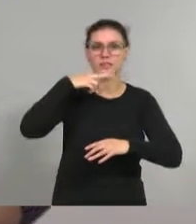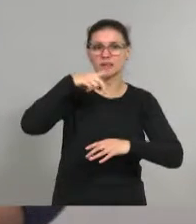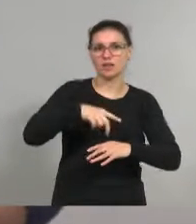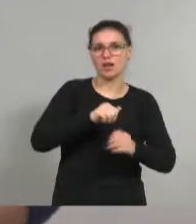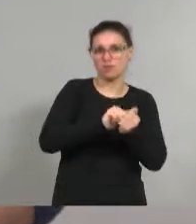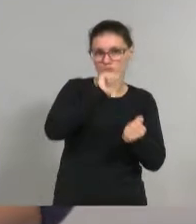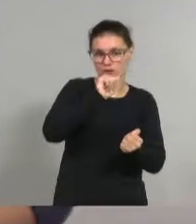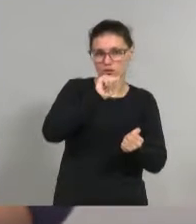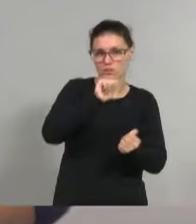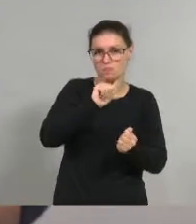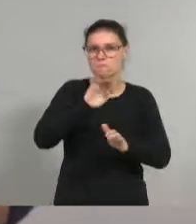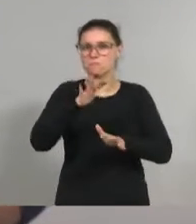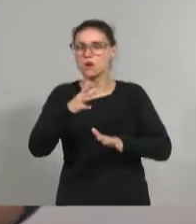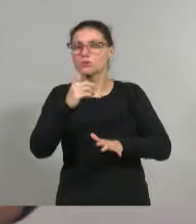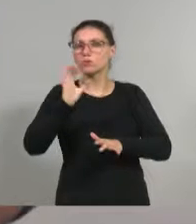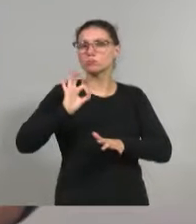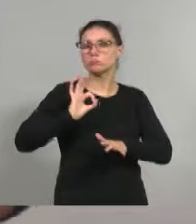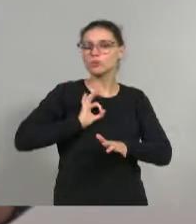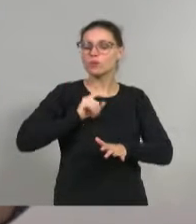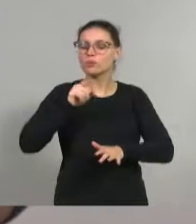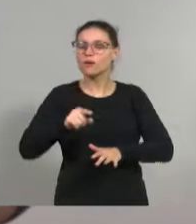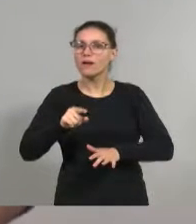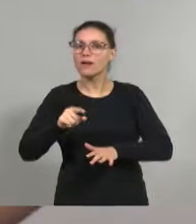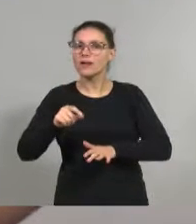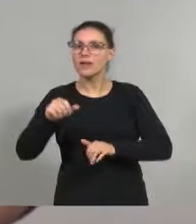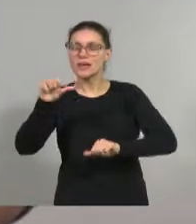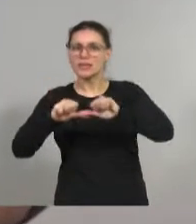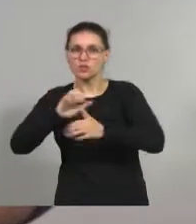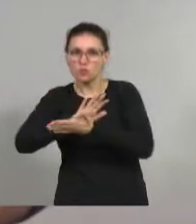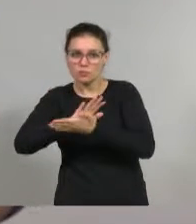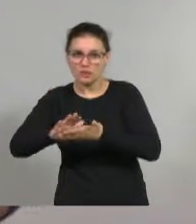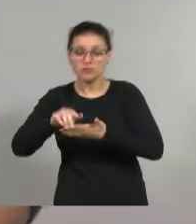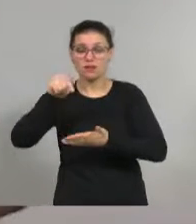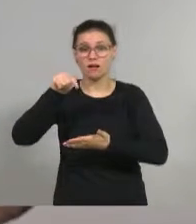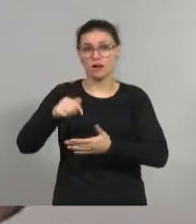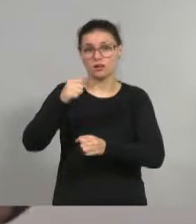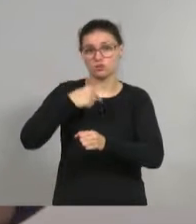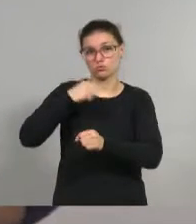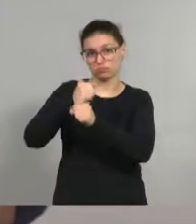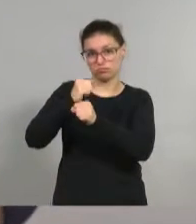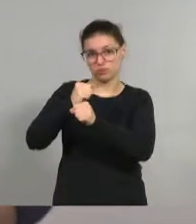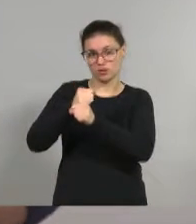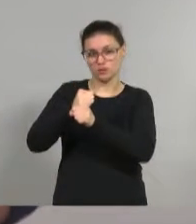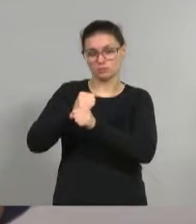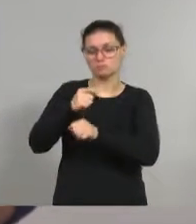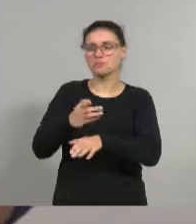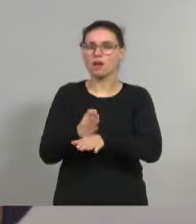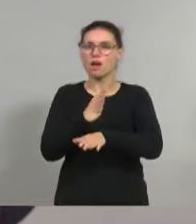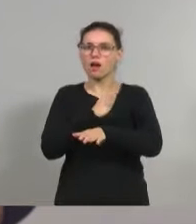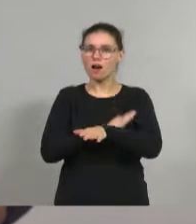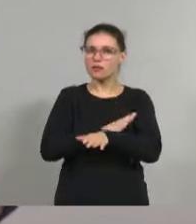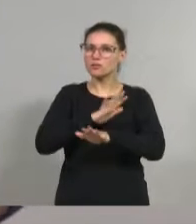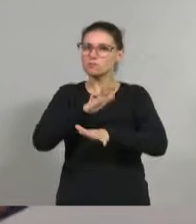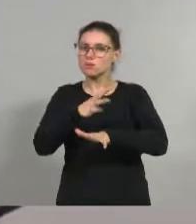trabajando en el Instituto de Básicas, en el área de Comunicación Institucional. Previo a eso trabajé más o menos